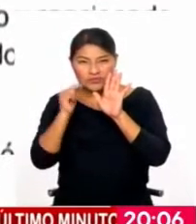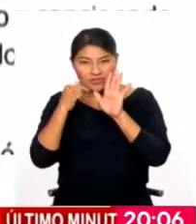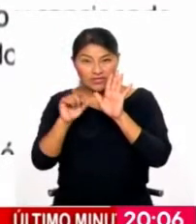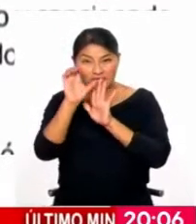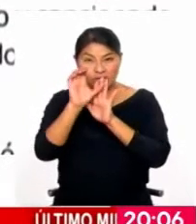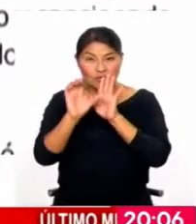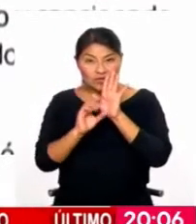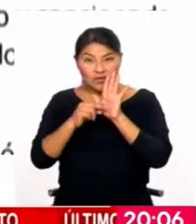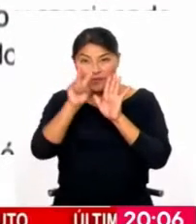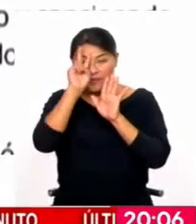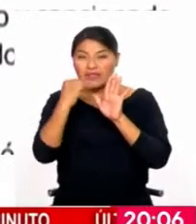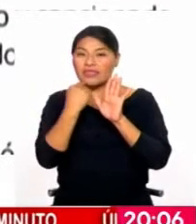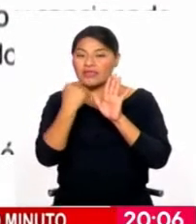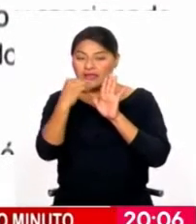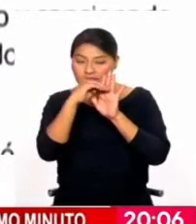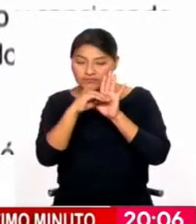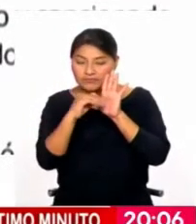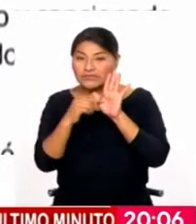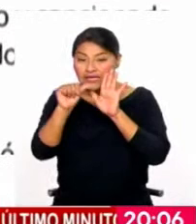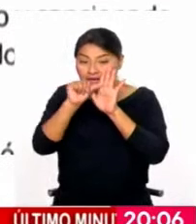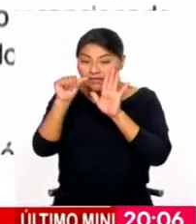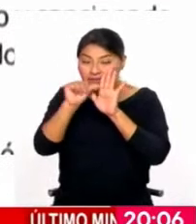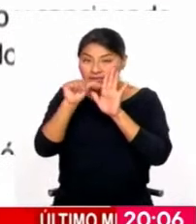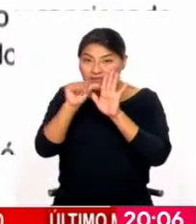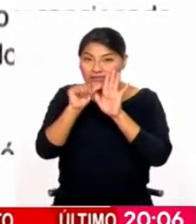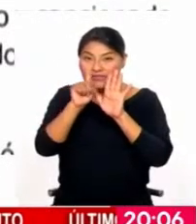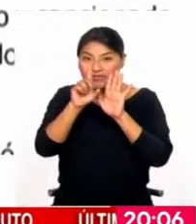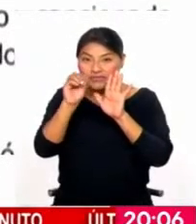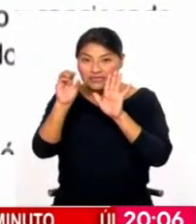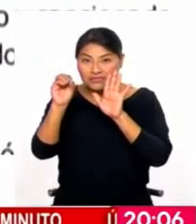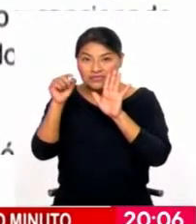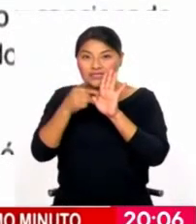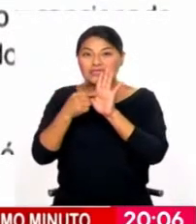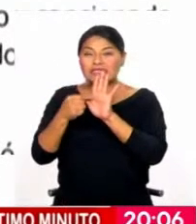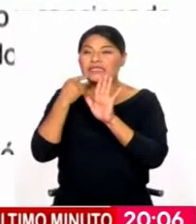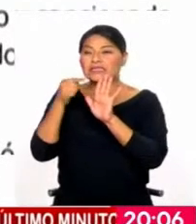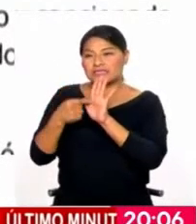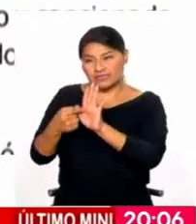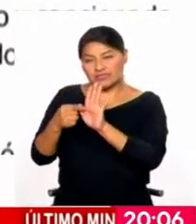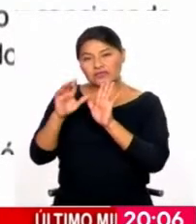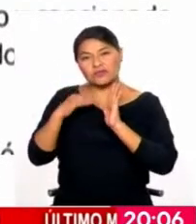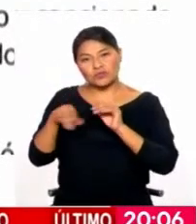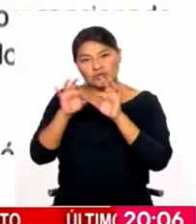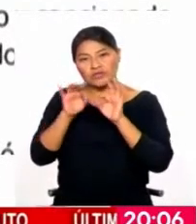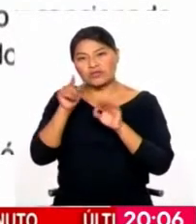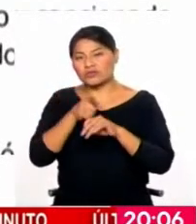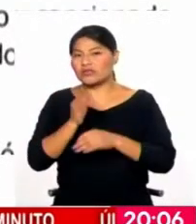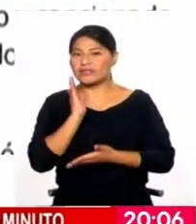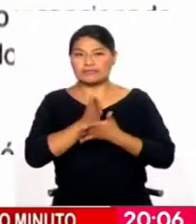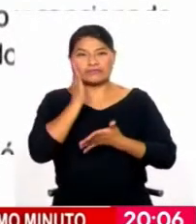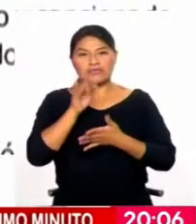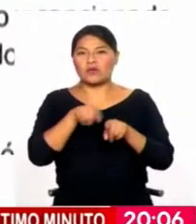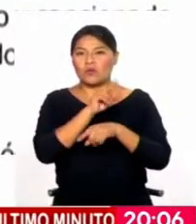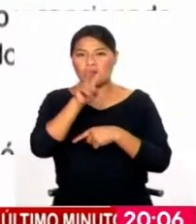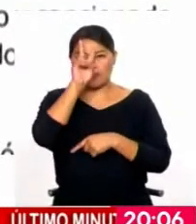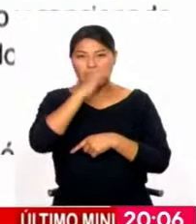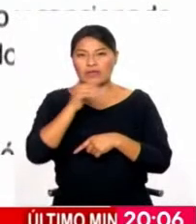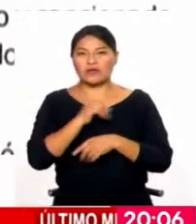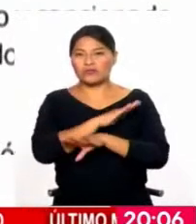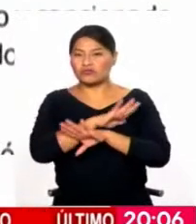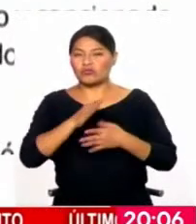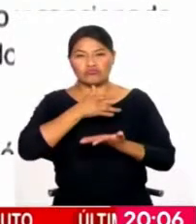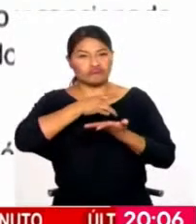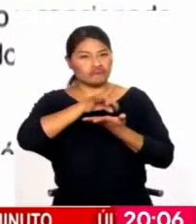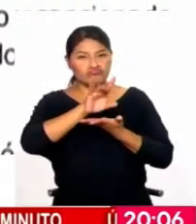Política del Perú y de acuerdo al artículo 100 de la Carta Magna propone que se le invoca la sanción de inhabilitación por 5 años